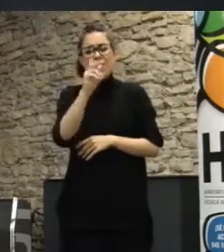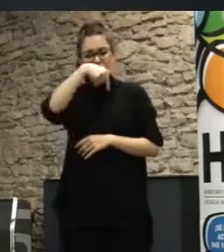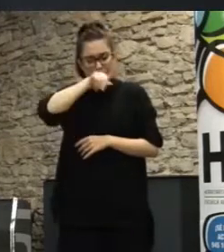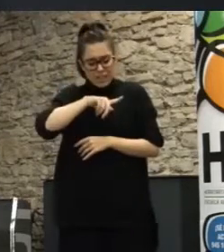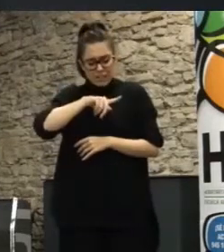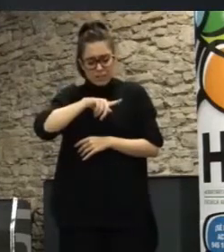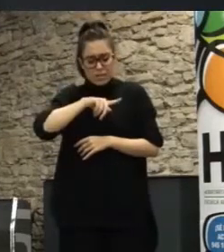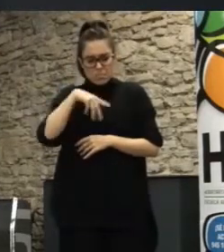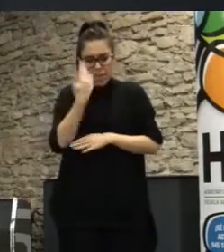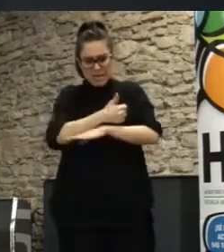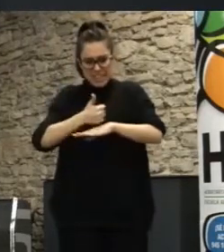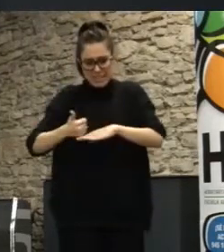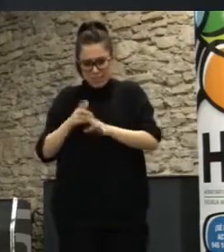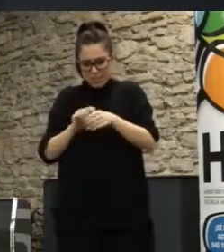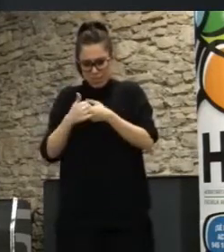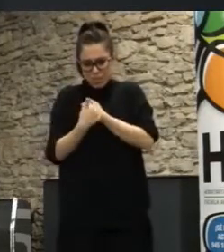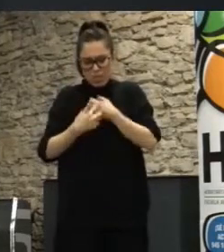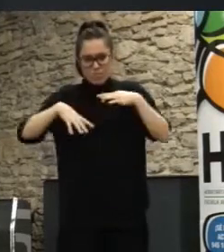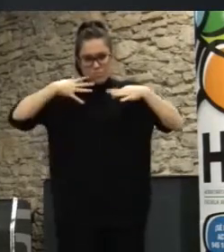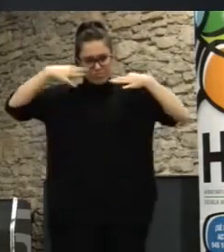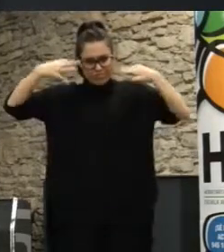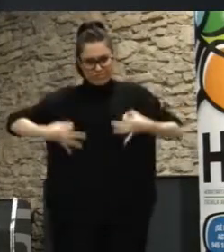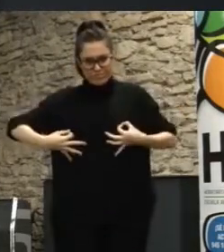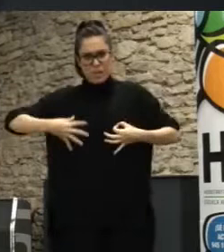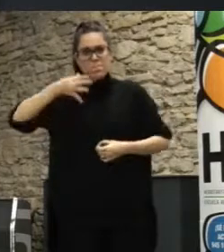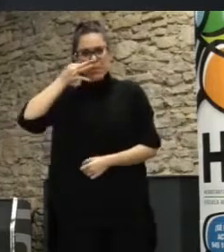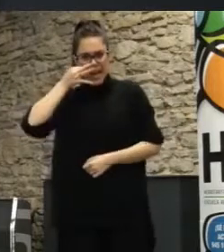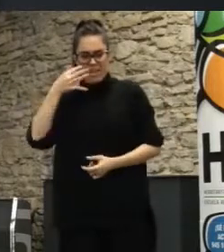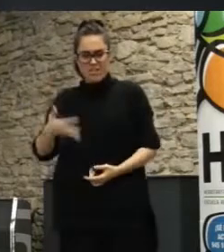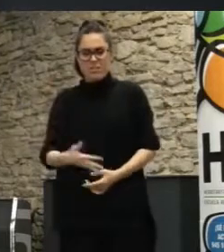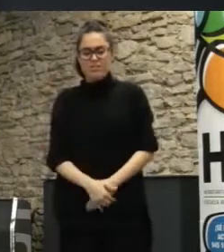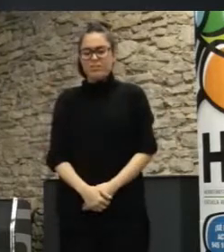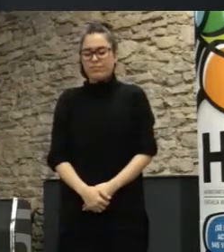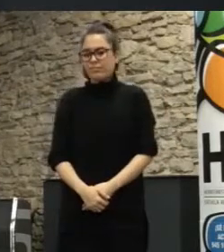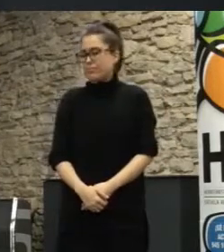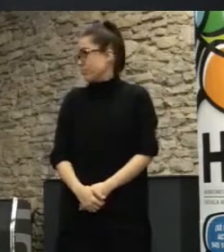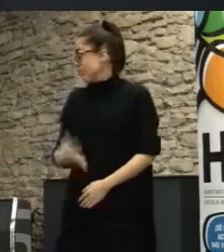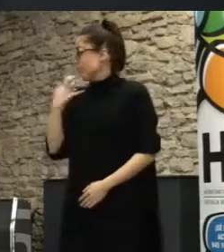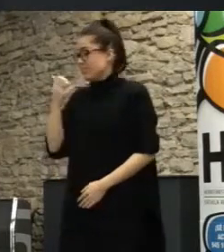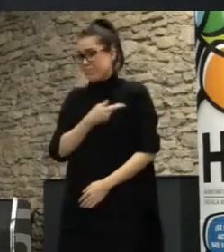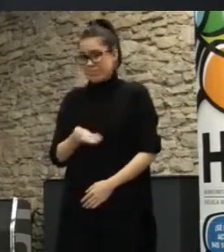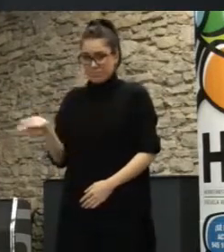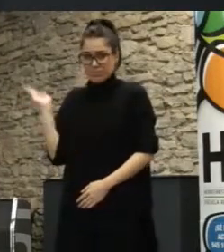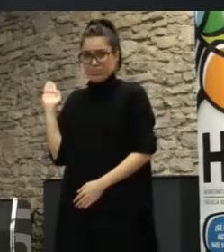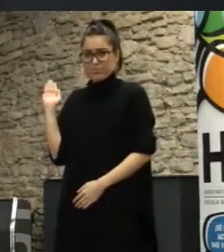participación ciudadana y una innovación ciudadana verídica y real por ejemplo este es el caso del